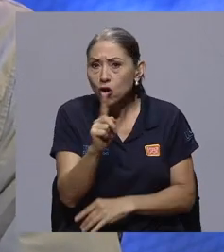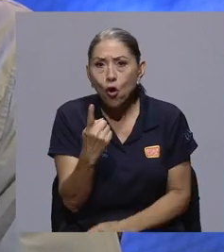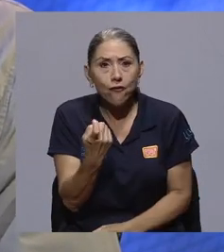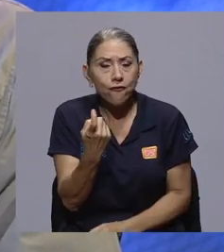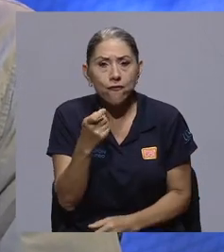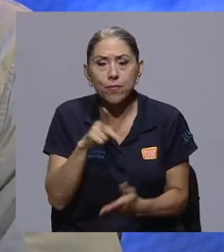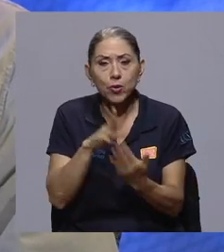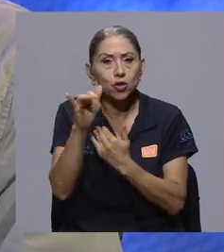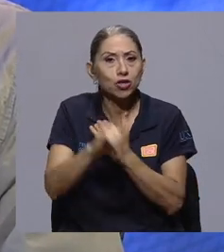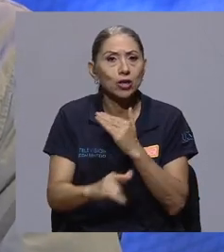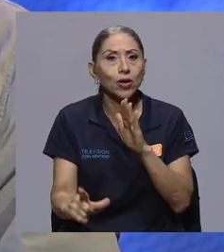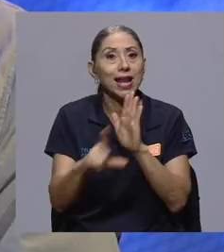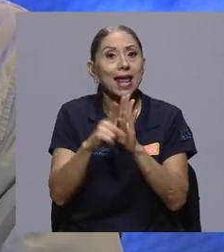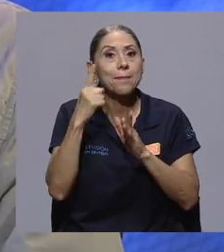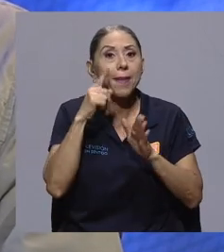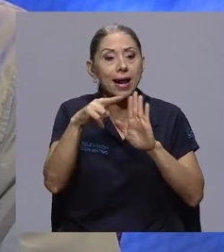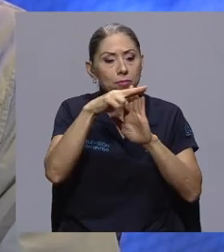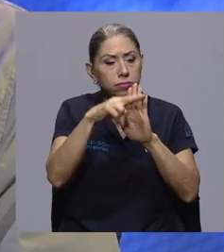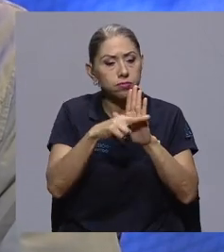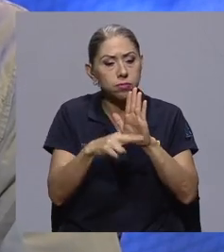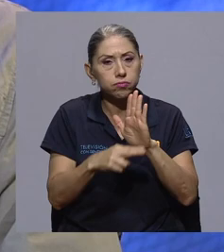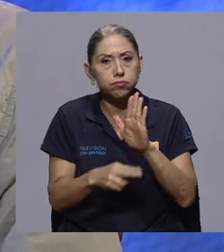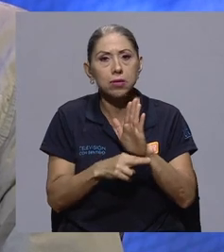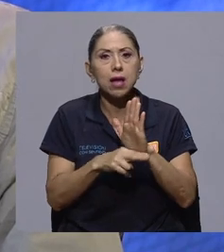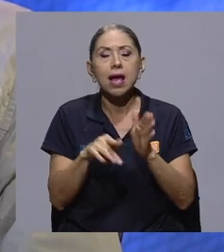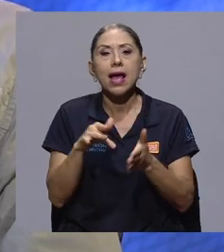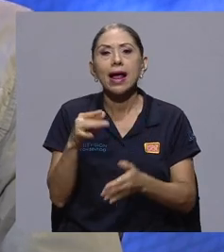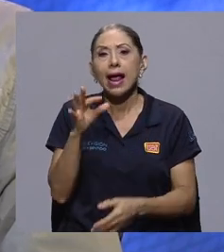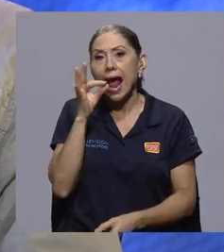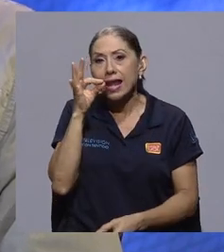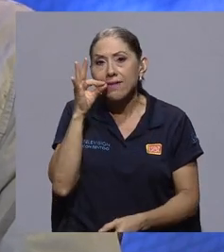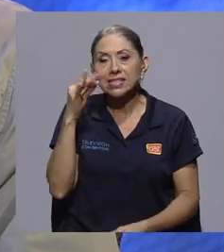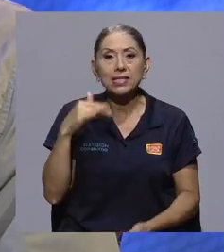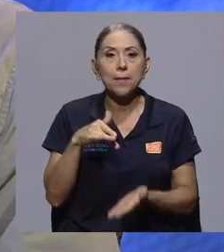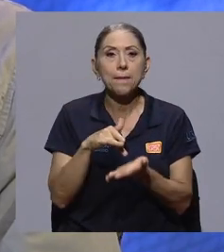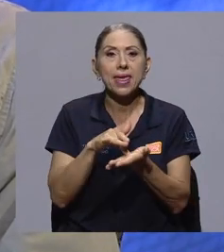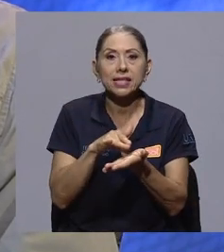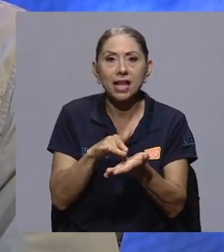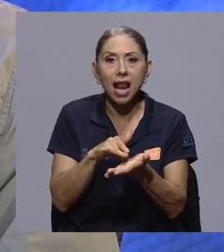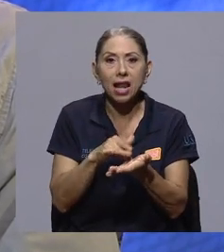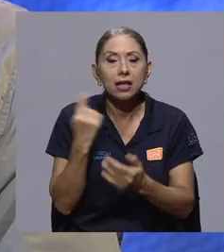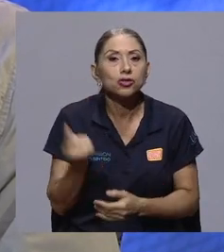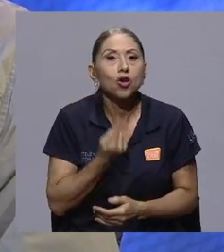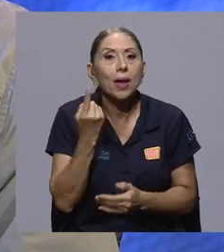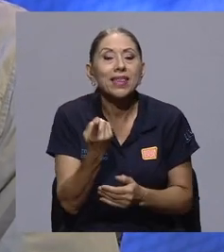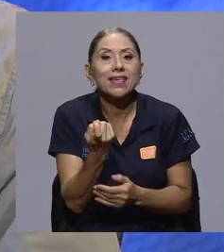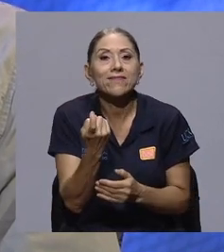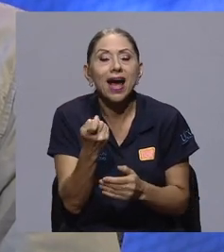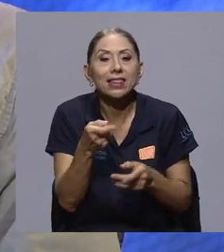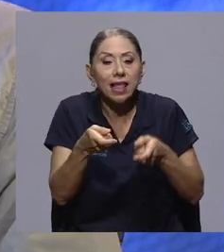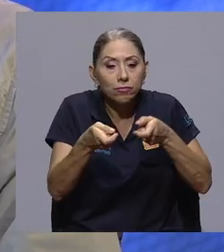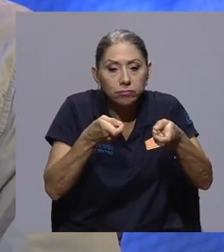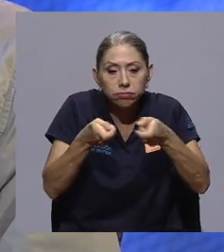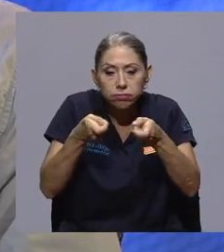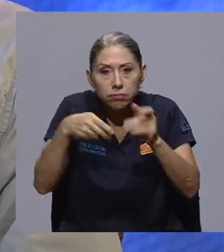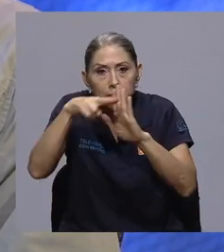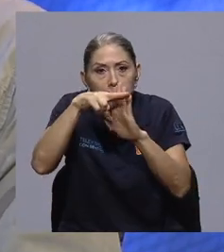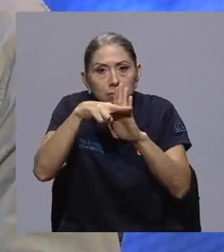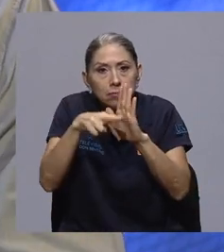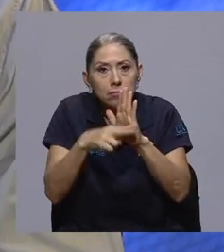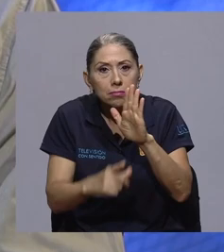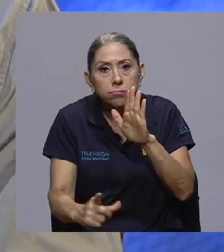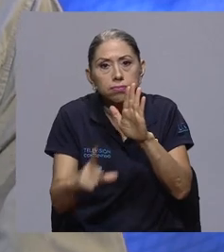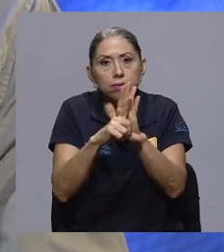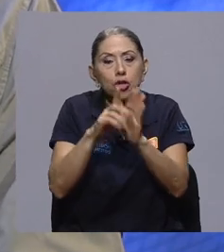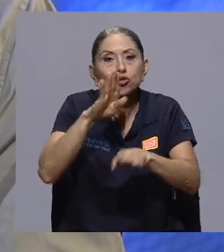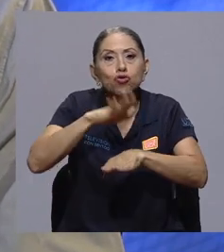un proyecto de ley para regular el cannabis medicinal. De hecho, lo único que hace falta es una regulación sobre el cultivo, que debería